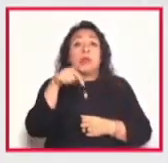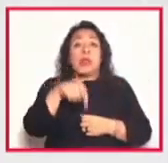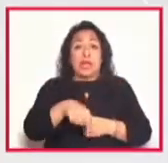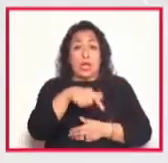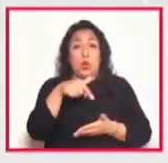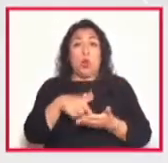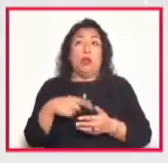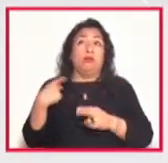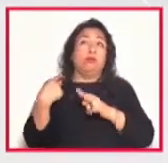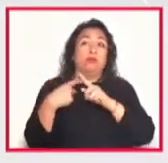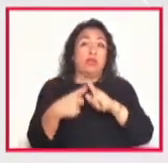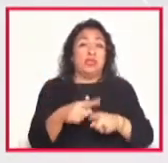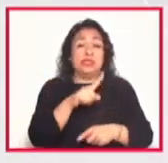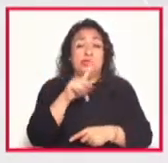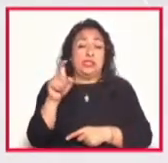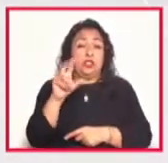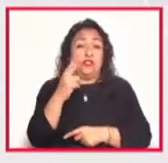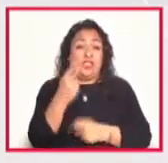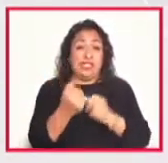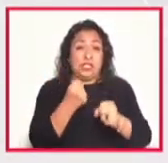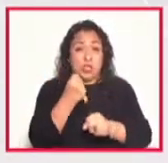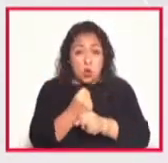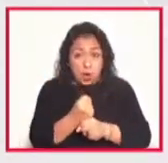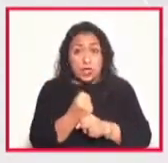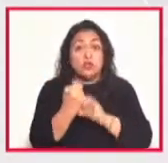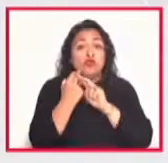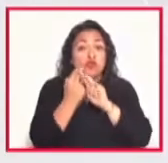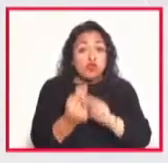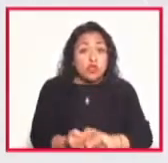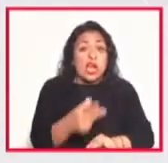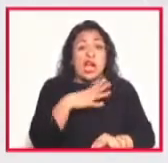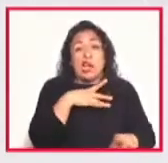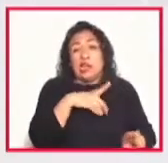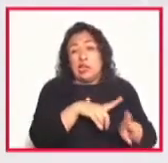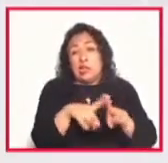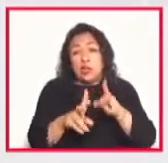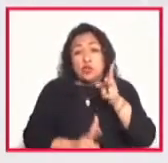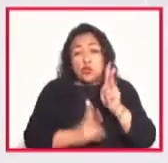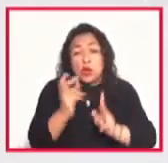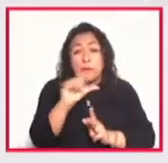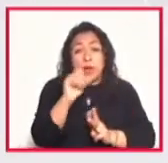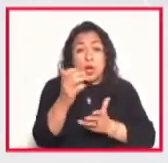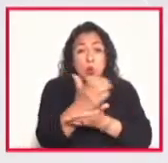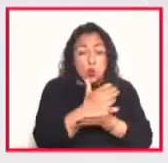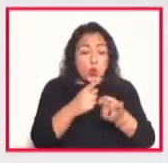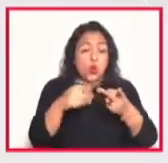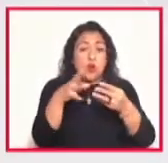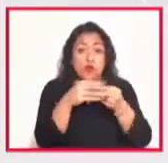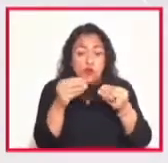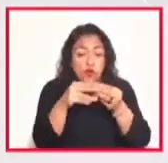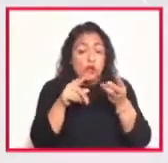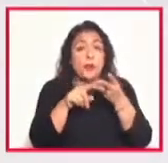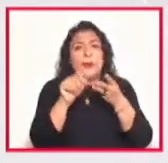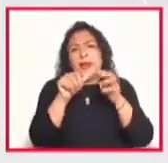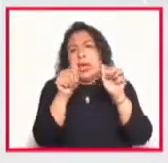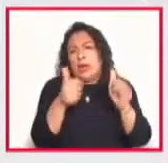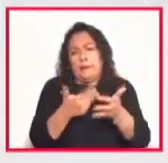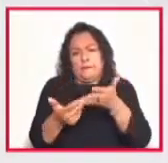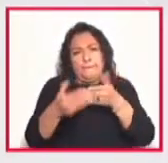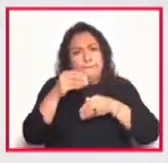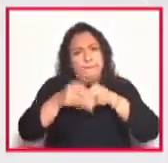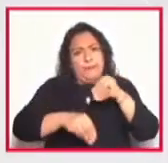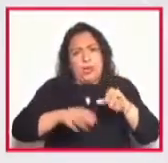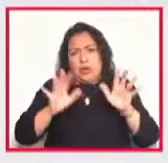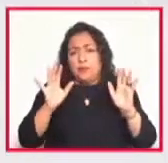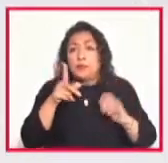más de 125 años de historia se pueden encontrar una gran variedad de hierbas medicinales frutas y por supuesto artesanías el